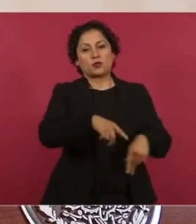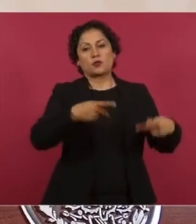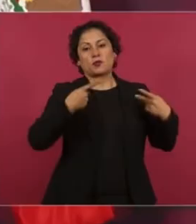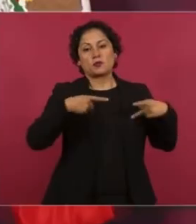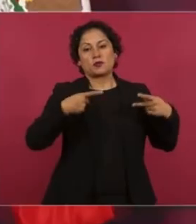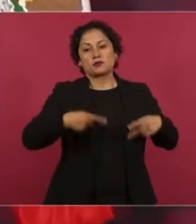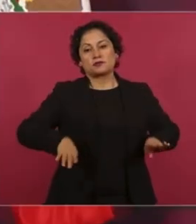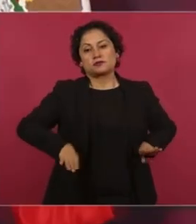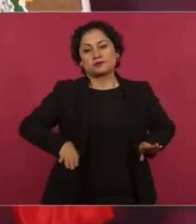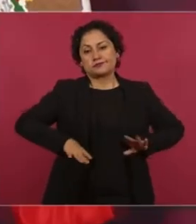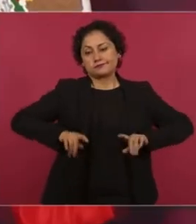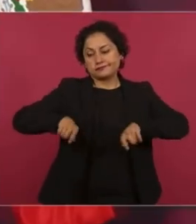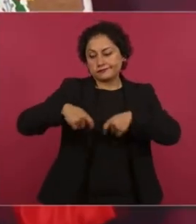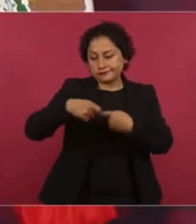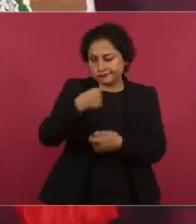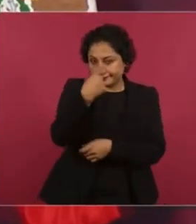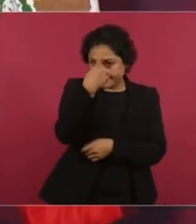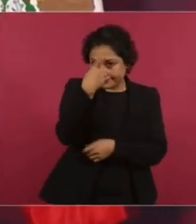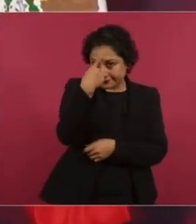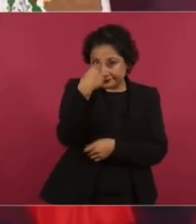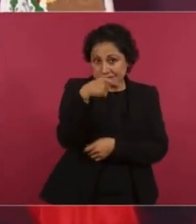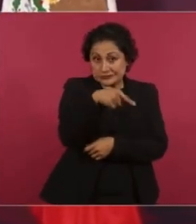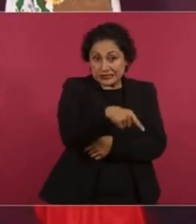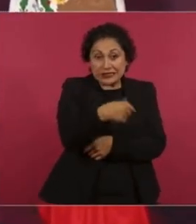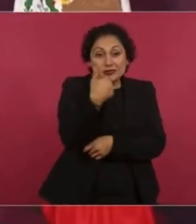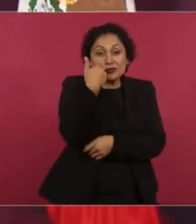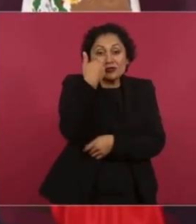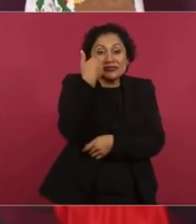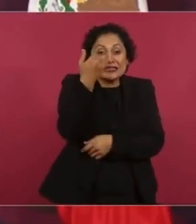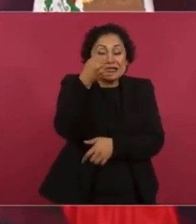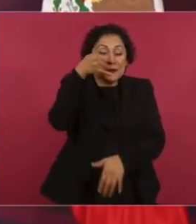profundizar las privatizaciones, están diciendo eso,